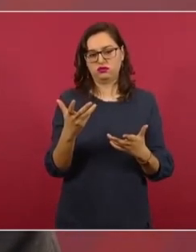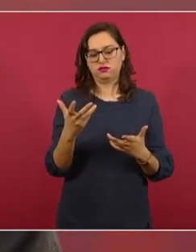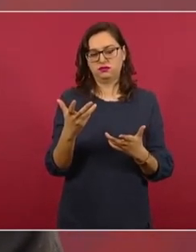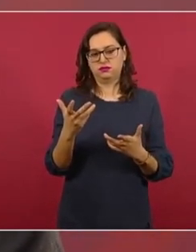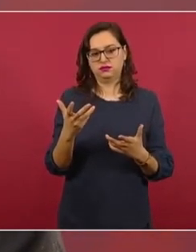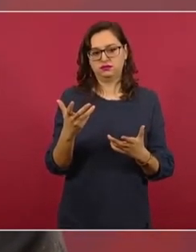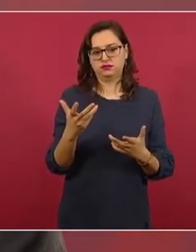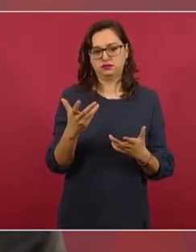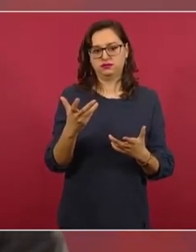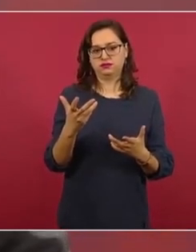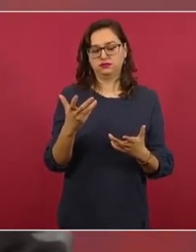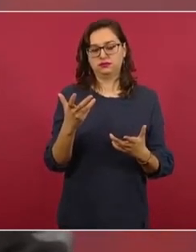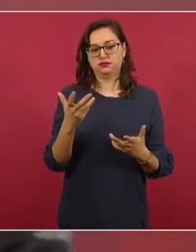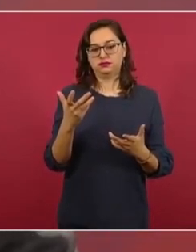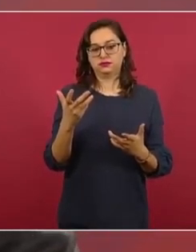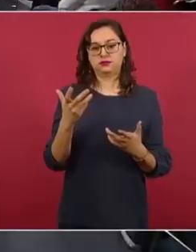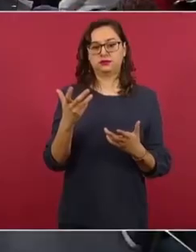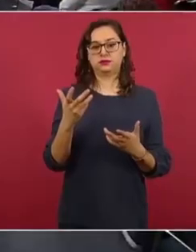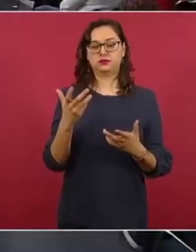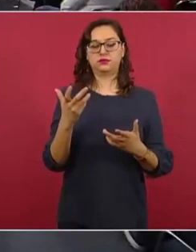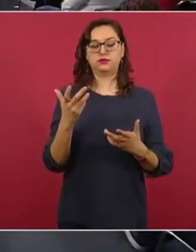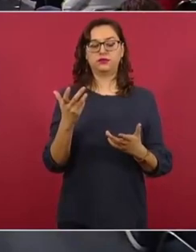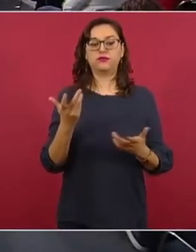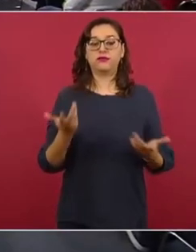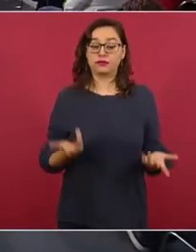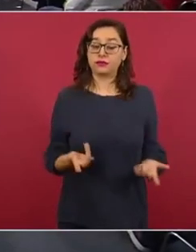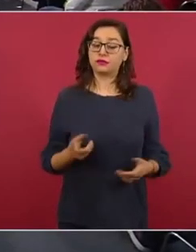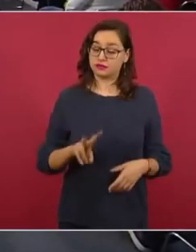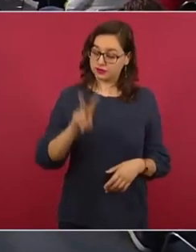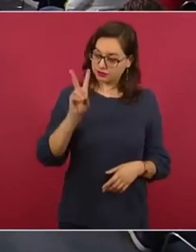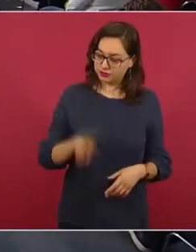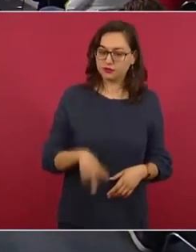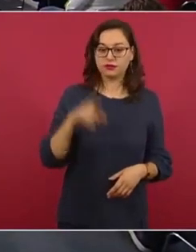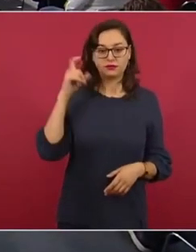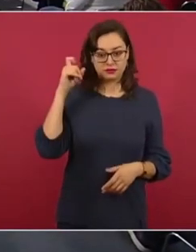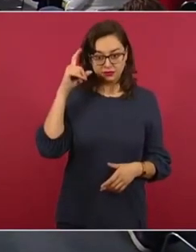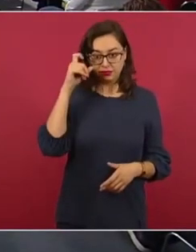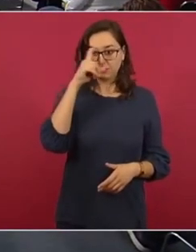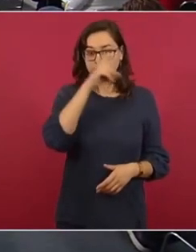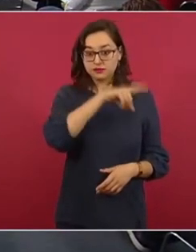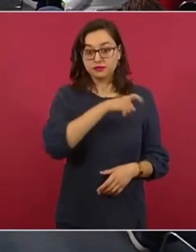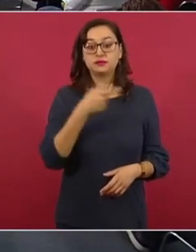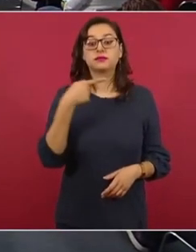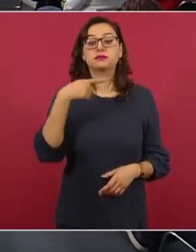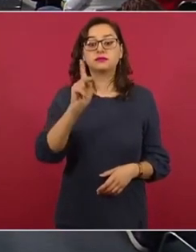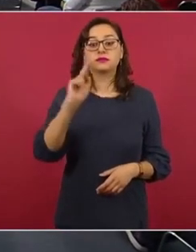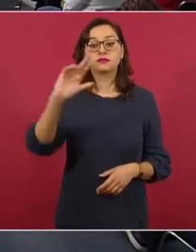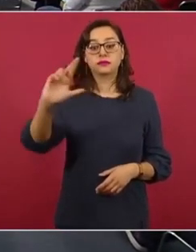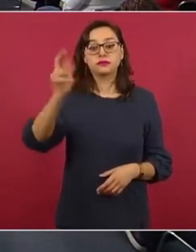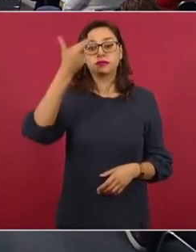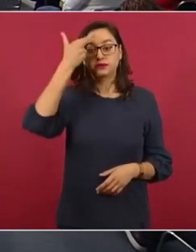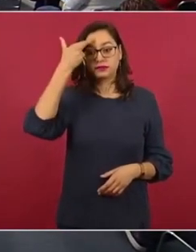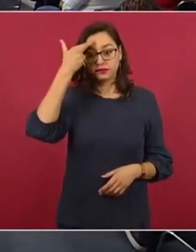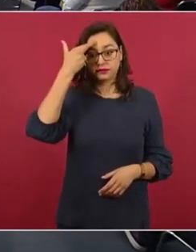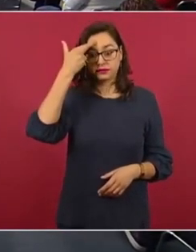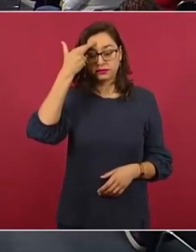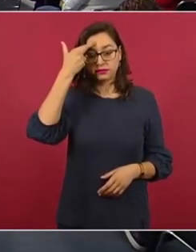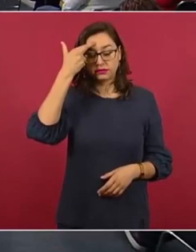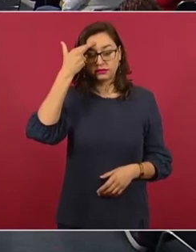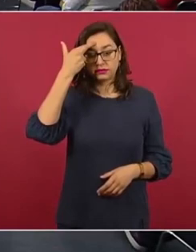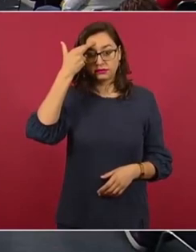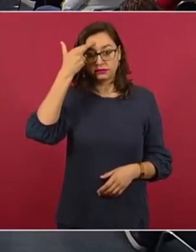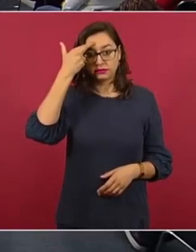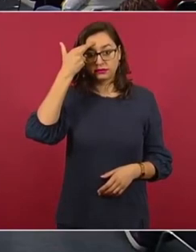Y aunque es fuerte, recuerden de que la libertad